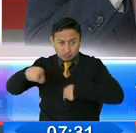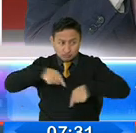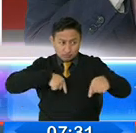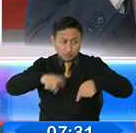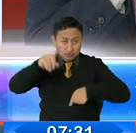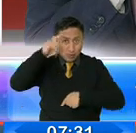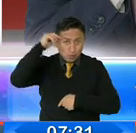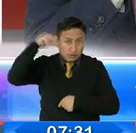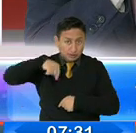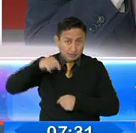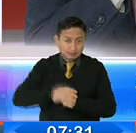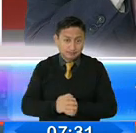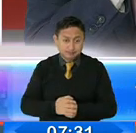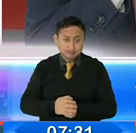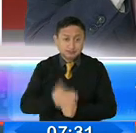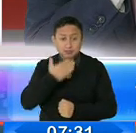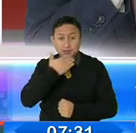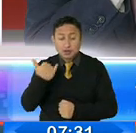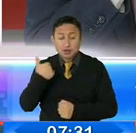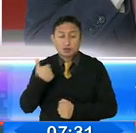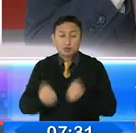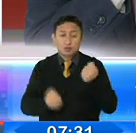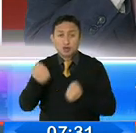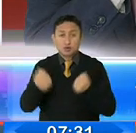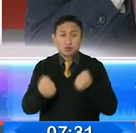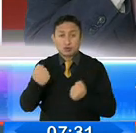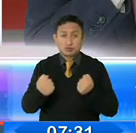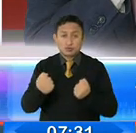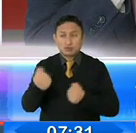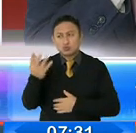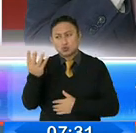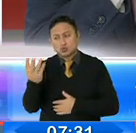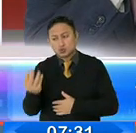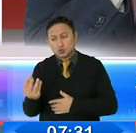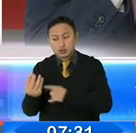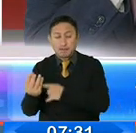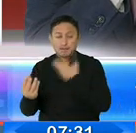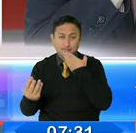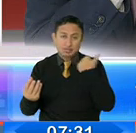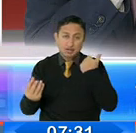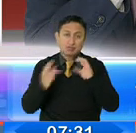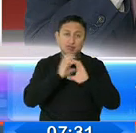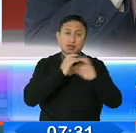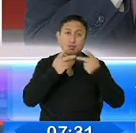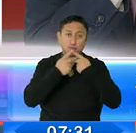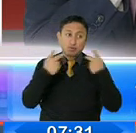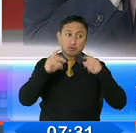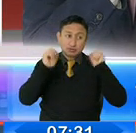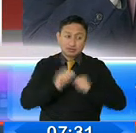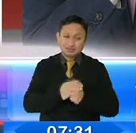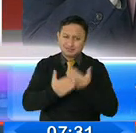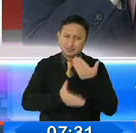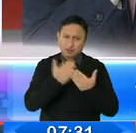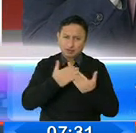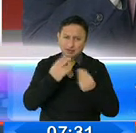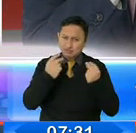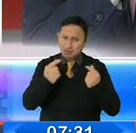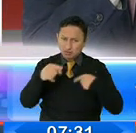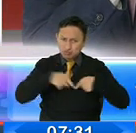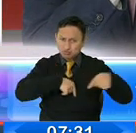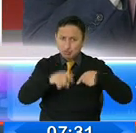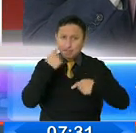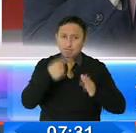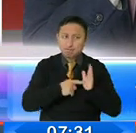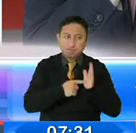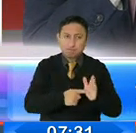recordar que mientras menos vehículos particulares tengamos en las vías, el transporte público puede moverse con mayor agilidad. Un